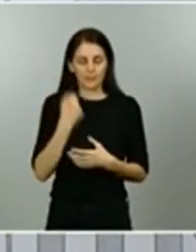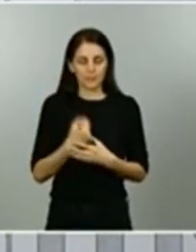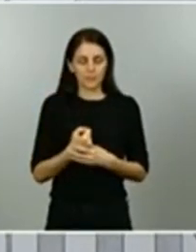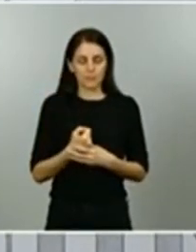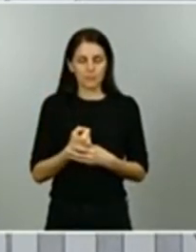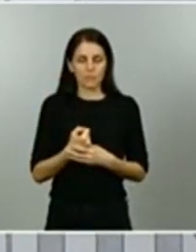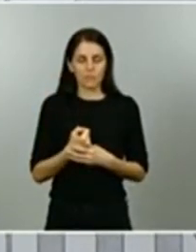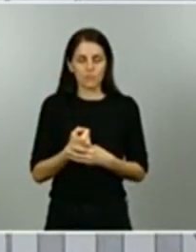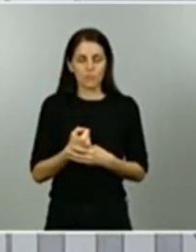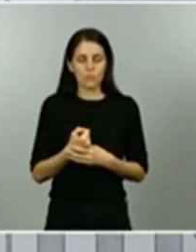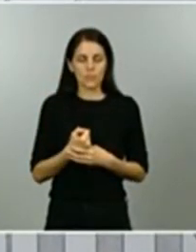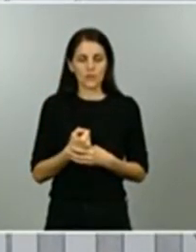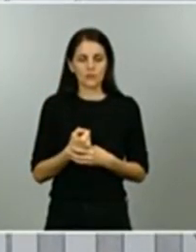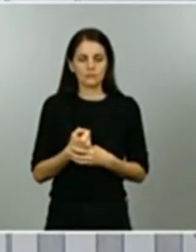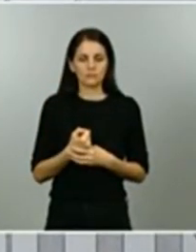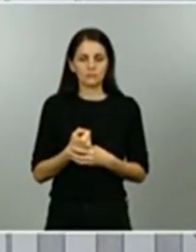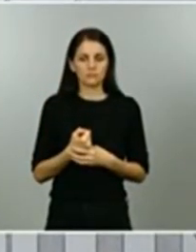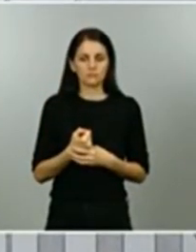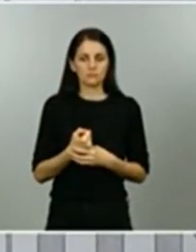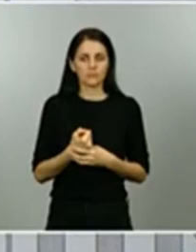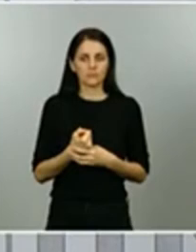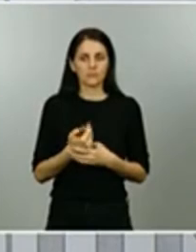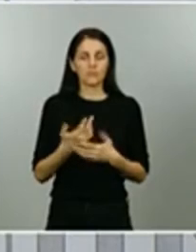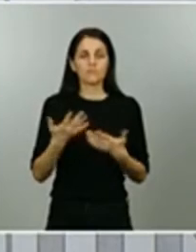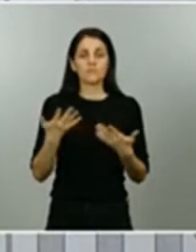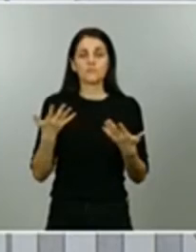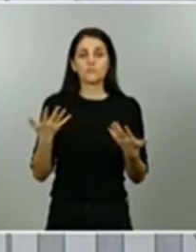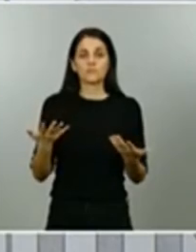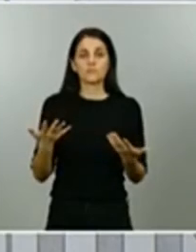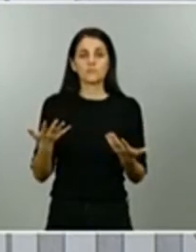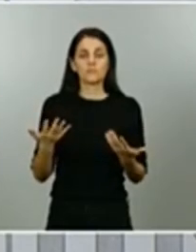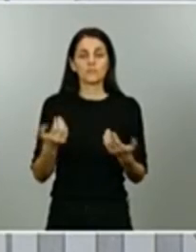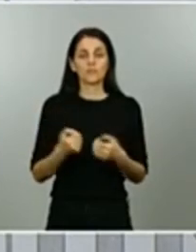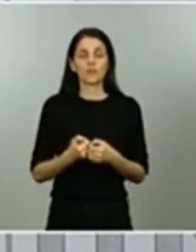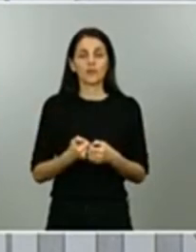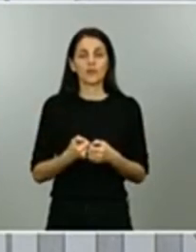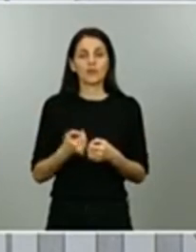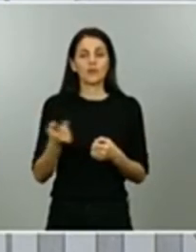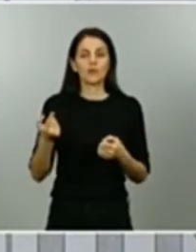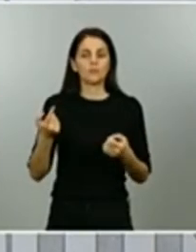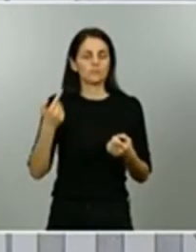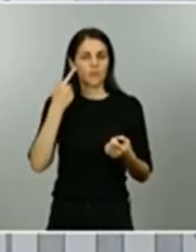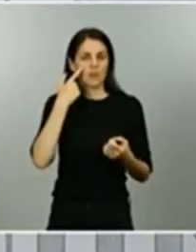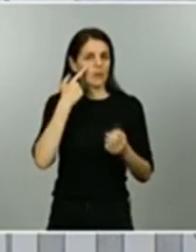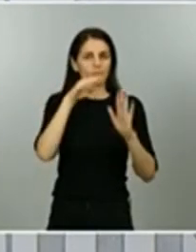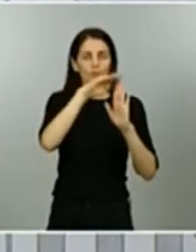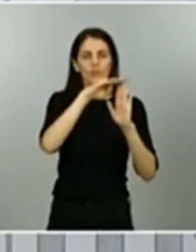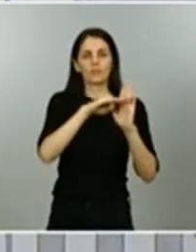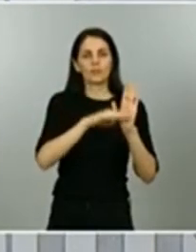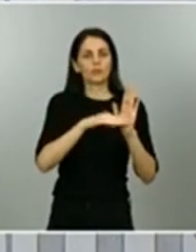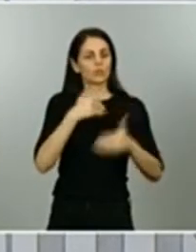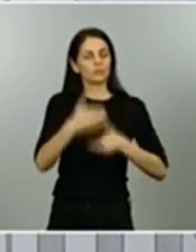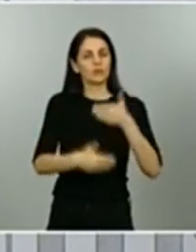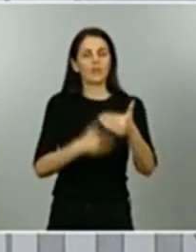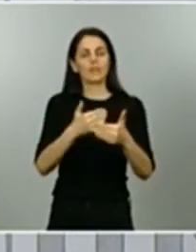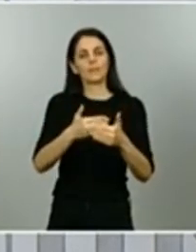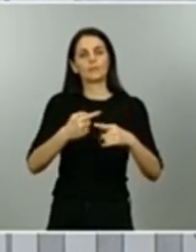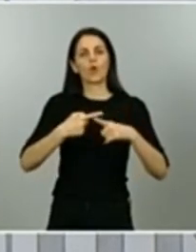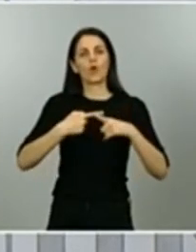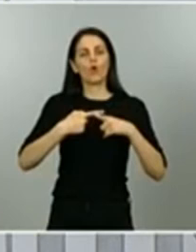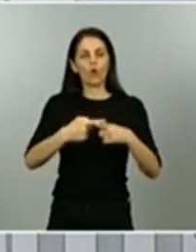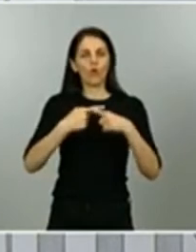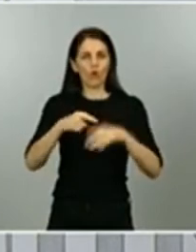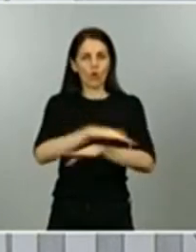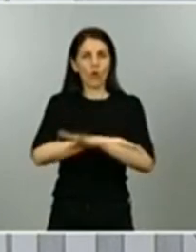según se establece en la orden de cogobernanza en el procedimiento de cogobernanza que tenemos establecido el próximo